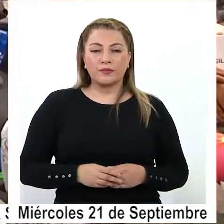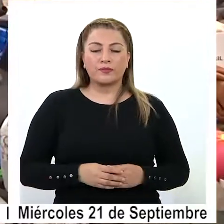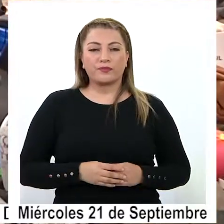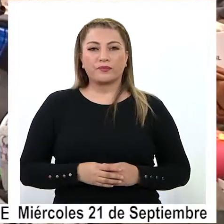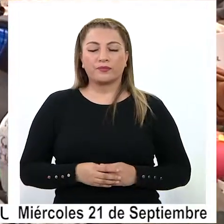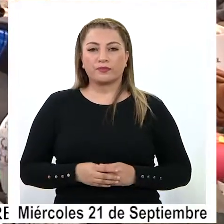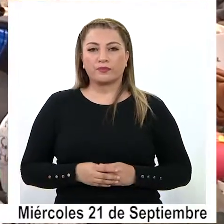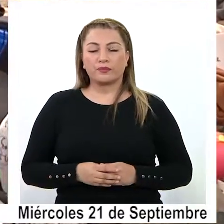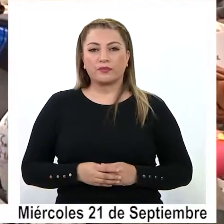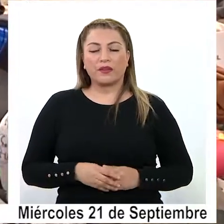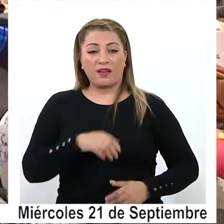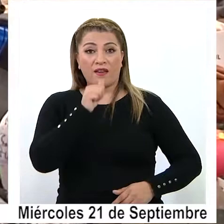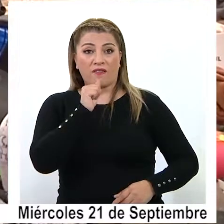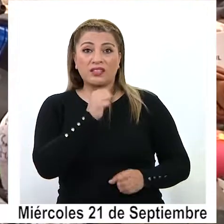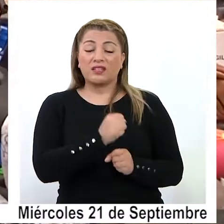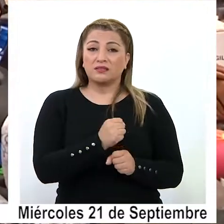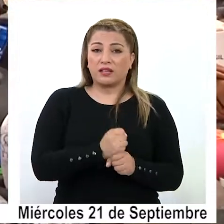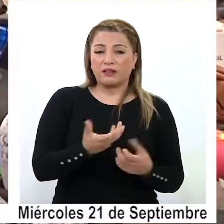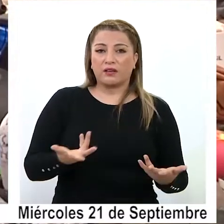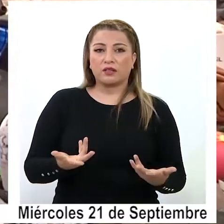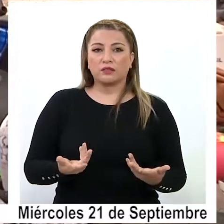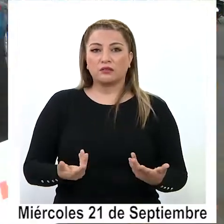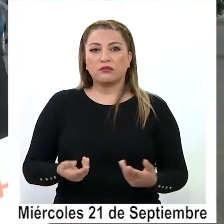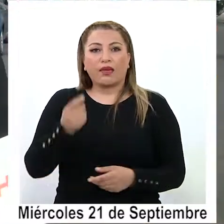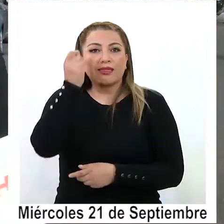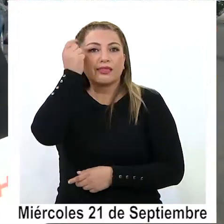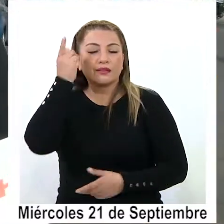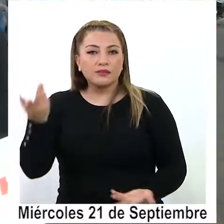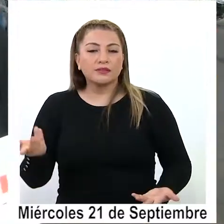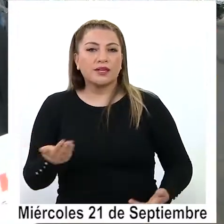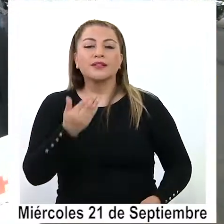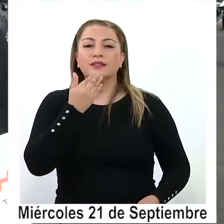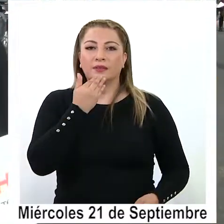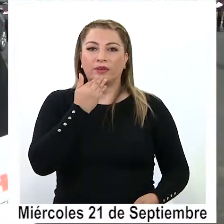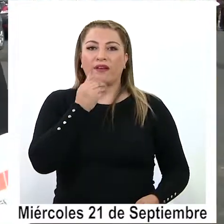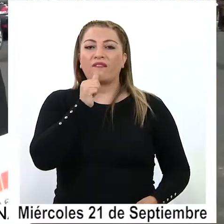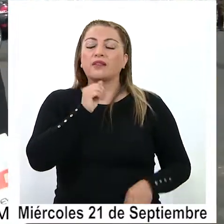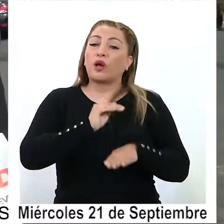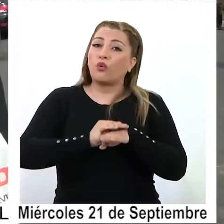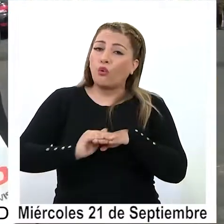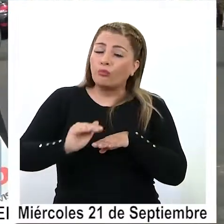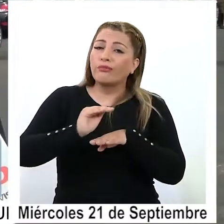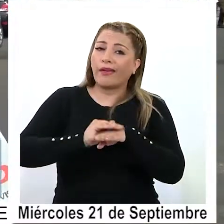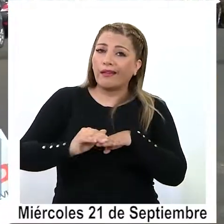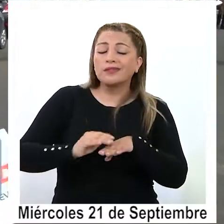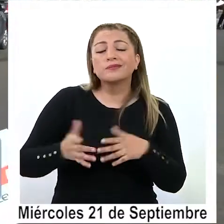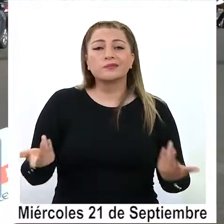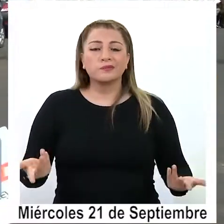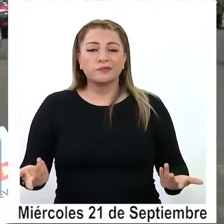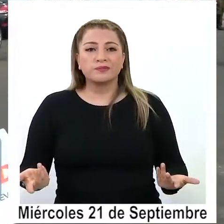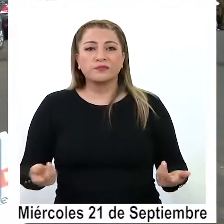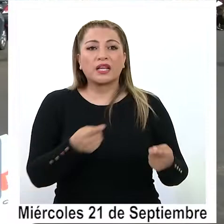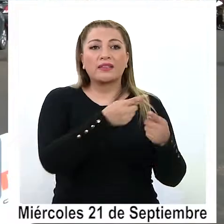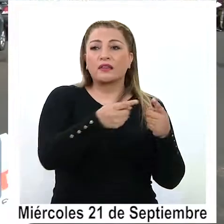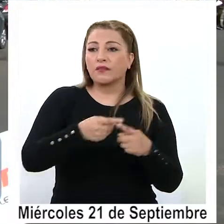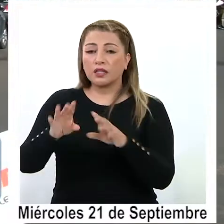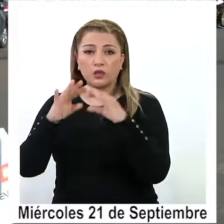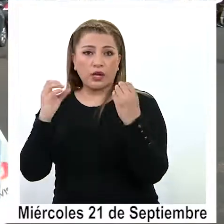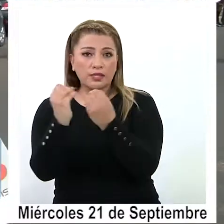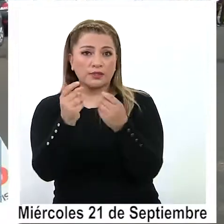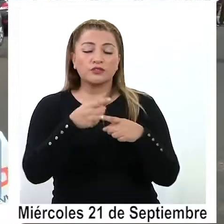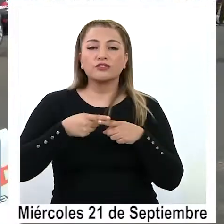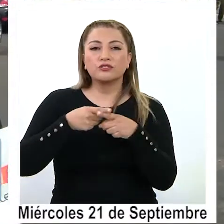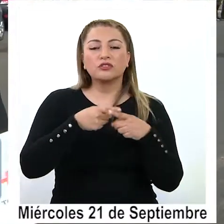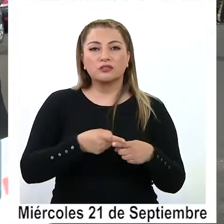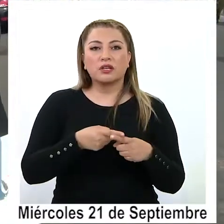Faltó gestión, faltó capacidad de comprensión y yo creo que también faltó mucha humildad porque acá distintas organizaciones sociales